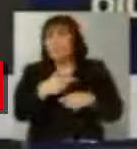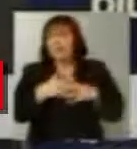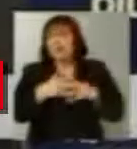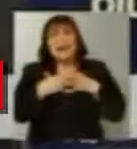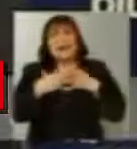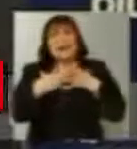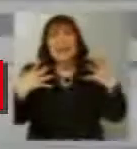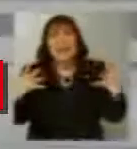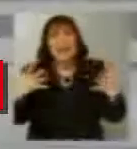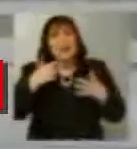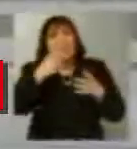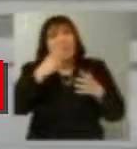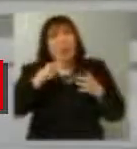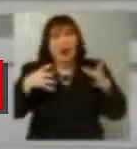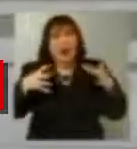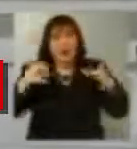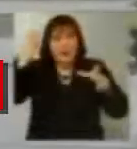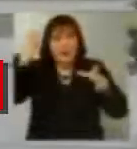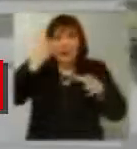como un barril sin fondo.